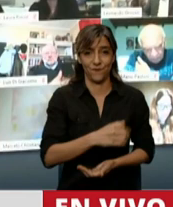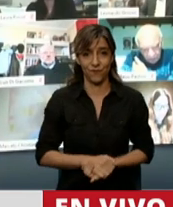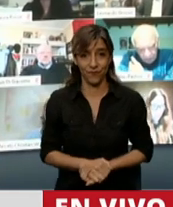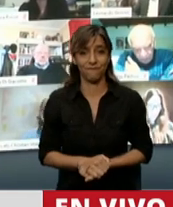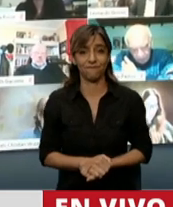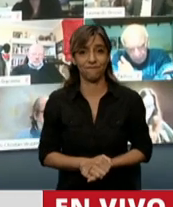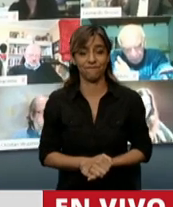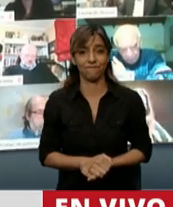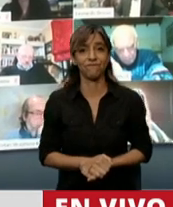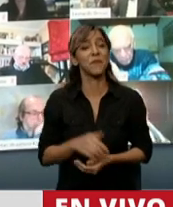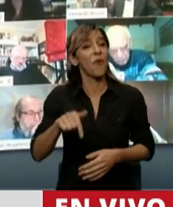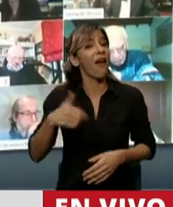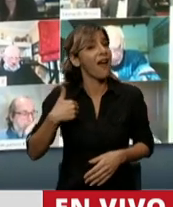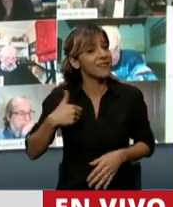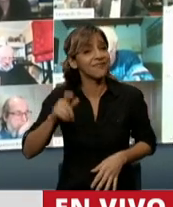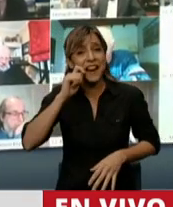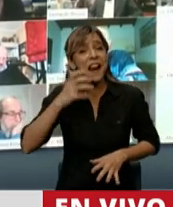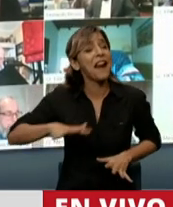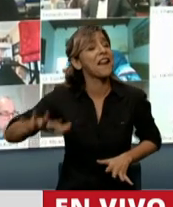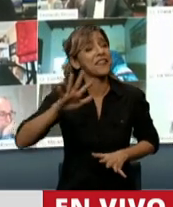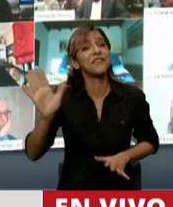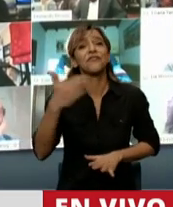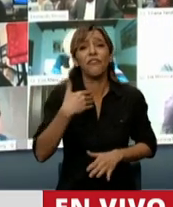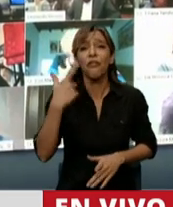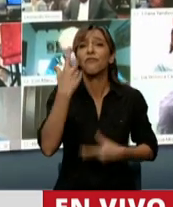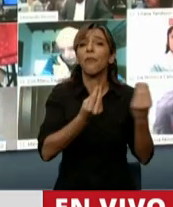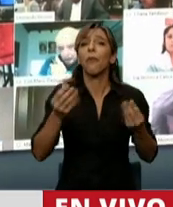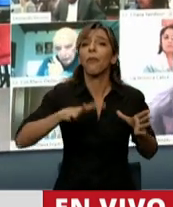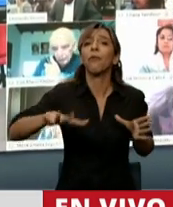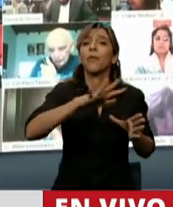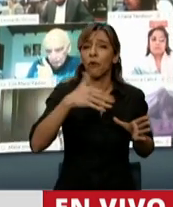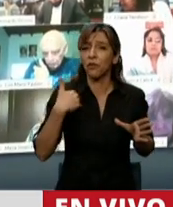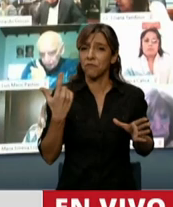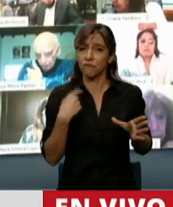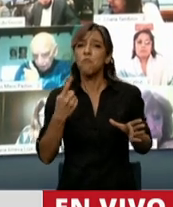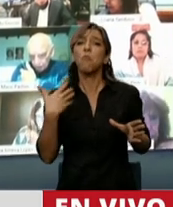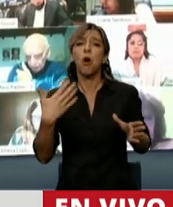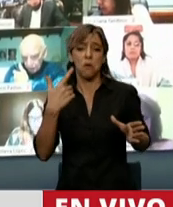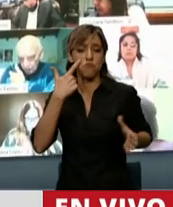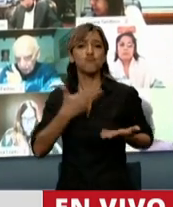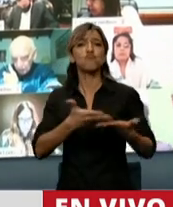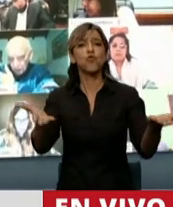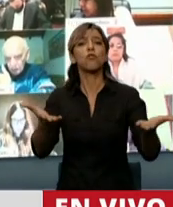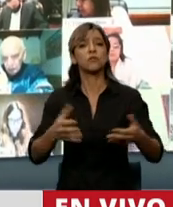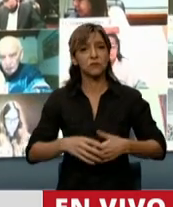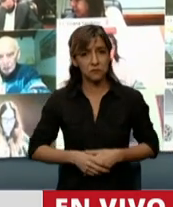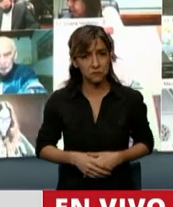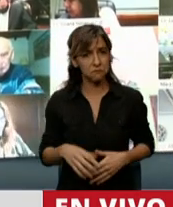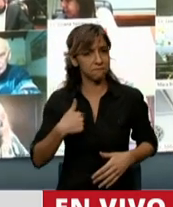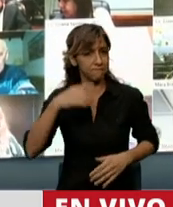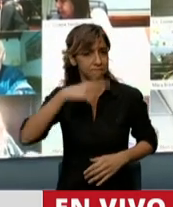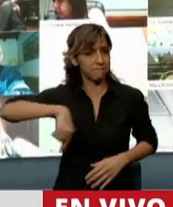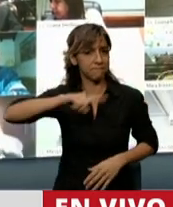la Argentina. Y esto se puede mostrar, y por supuesto que se puede mostrar, en salud creo que